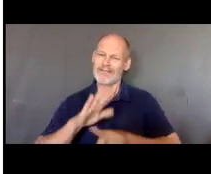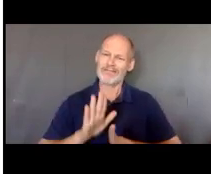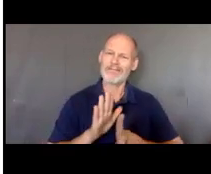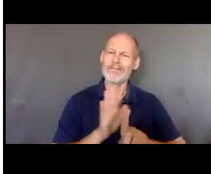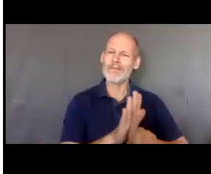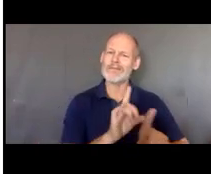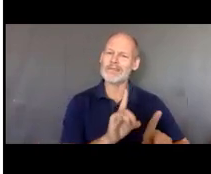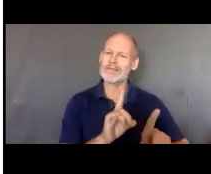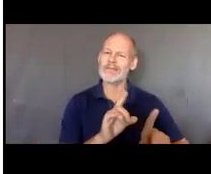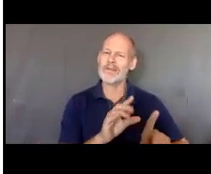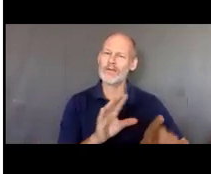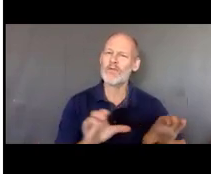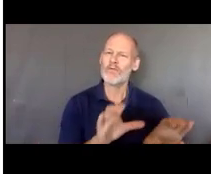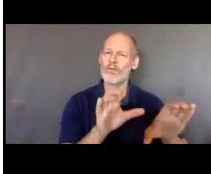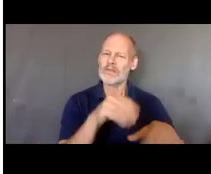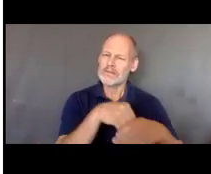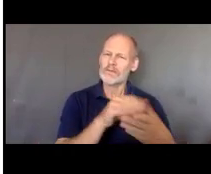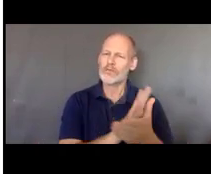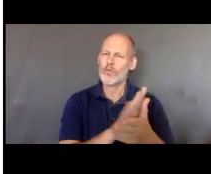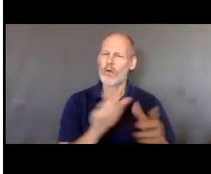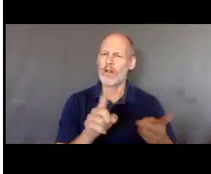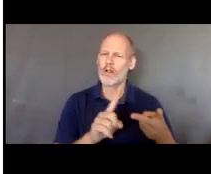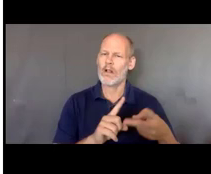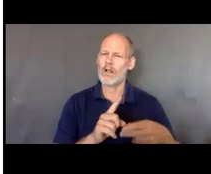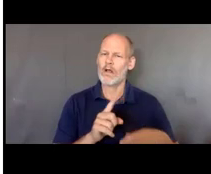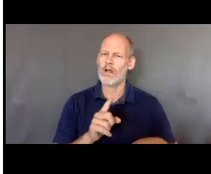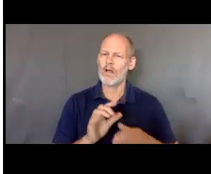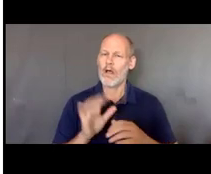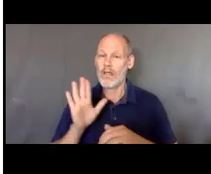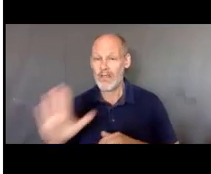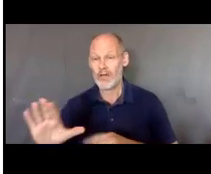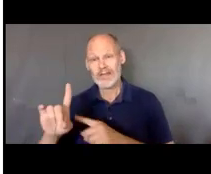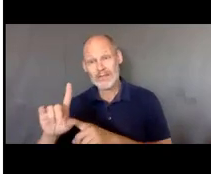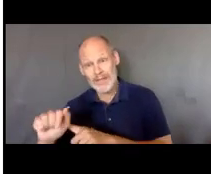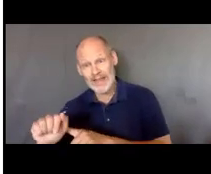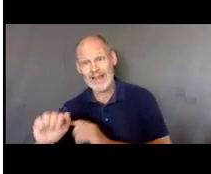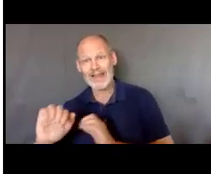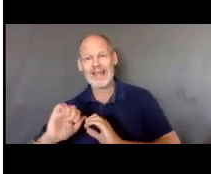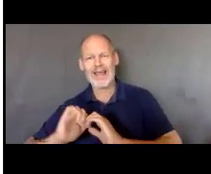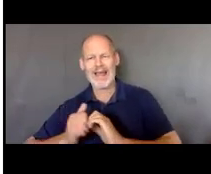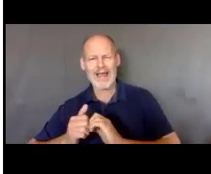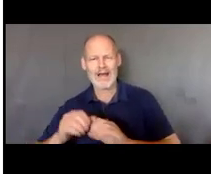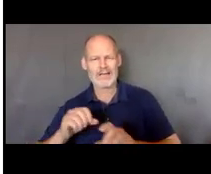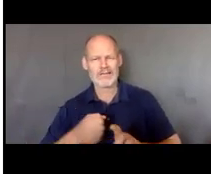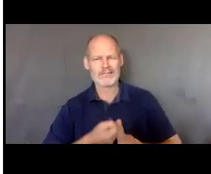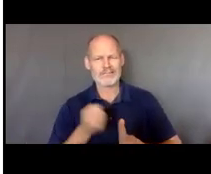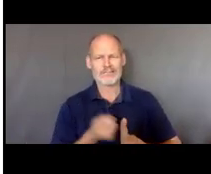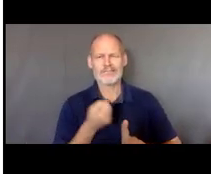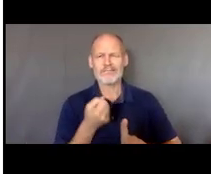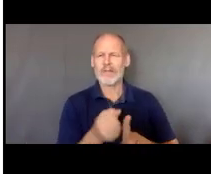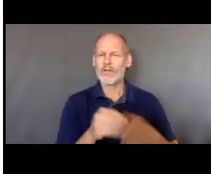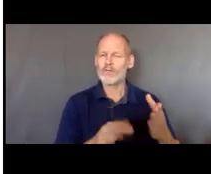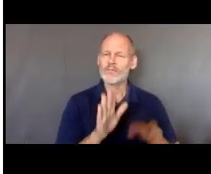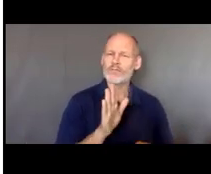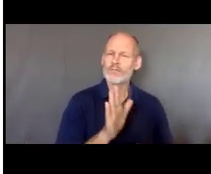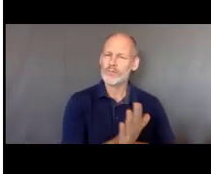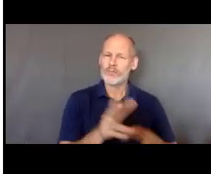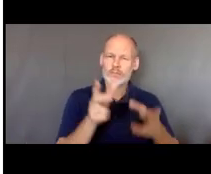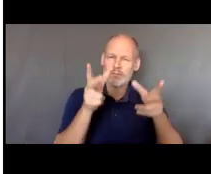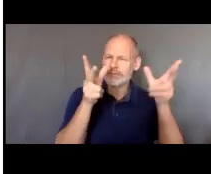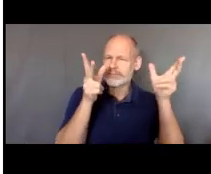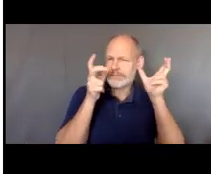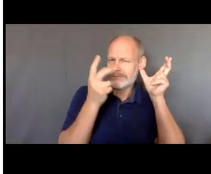y recibir instrucciones en el plan de estudios general. Y también debe haber una declaración de